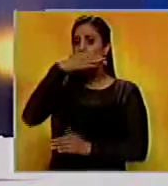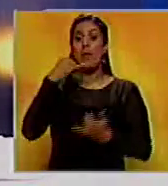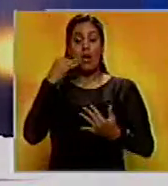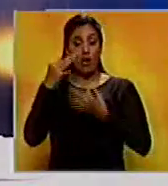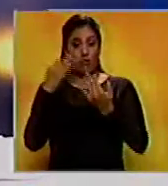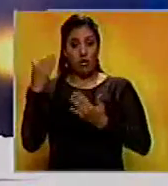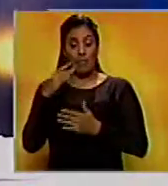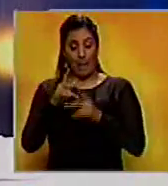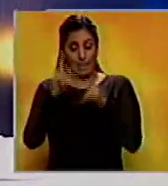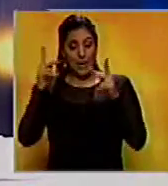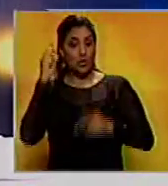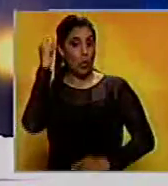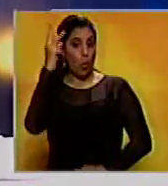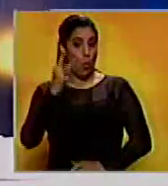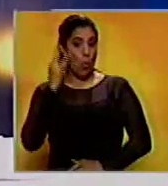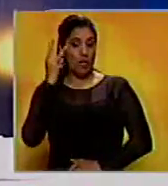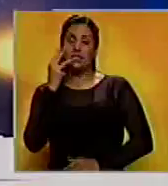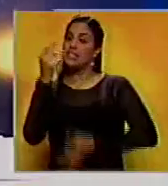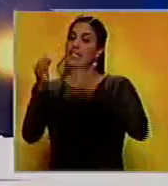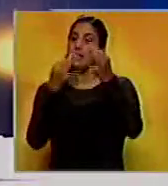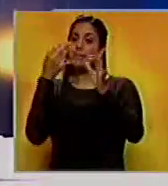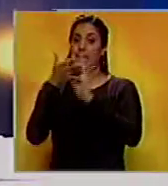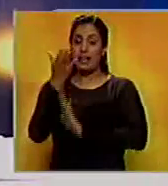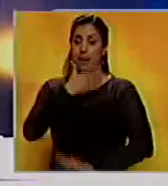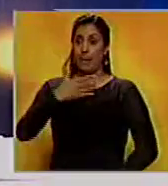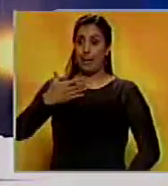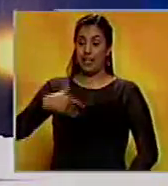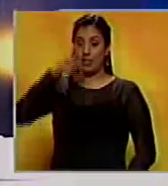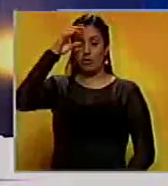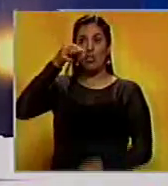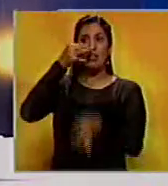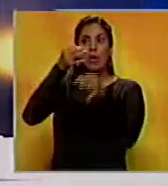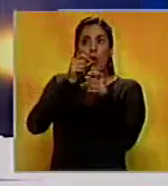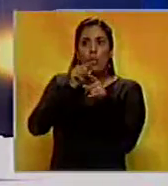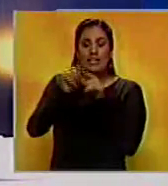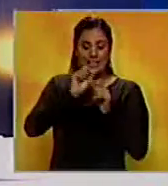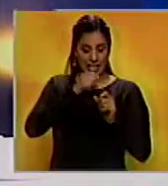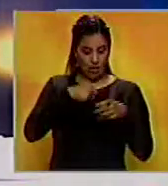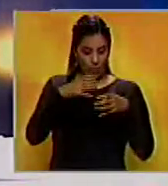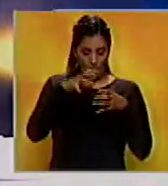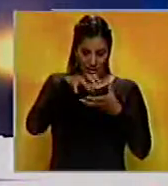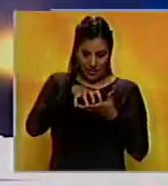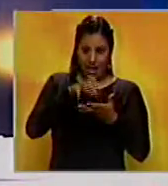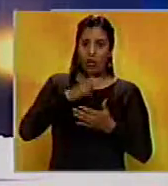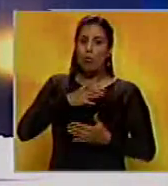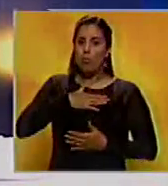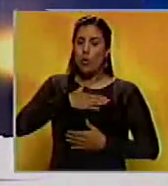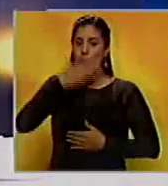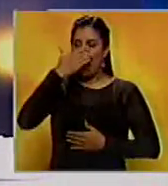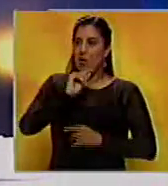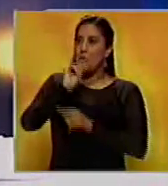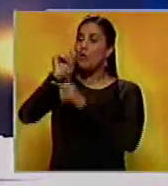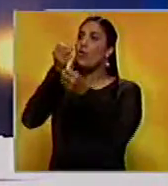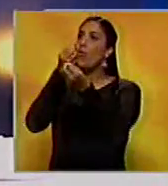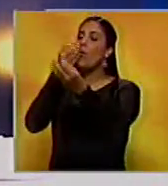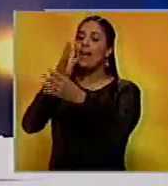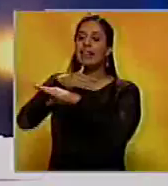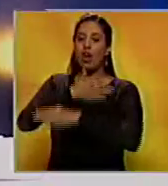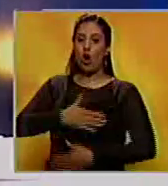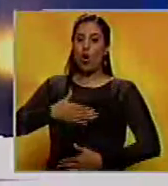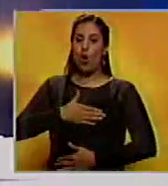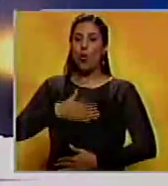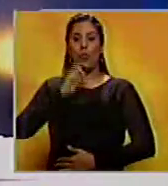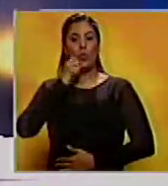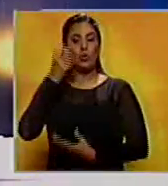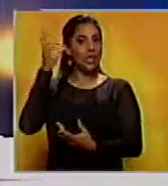Esto luego de que el diario The Washington Post señalara al mandatario de revelar información secreta sobre el Estado Islámico al ministro ruso de Exteriores,